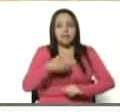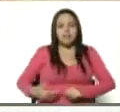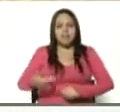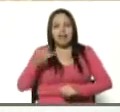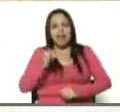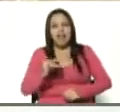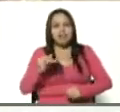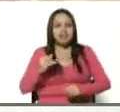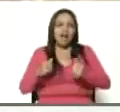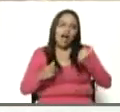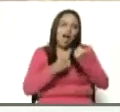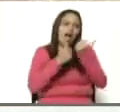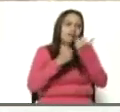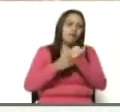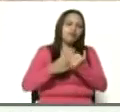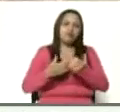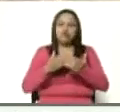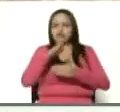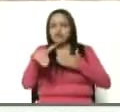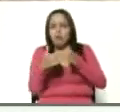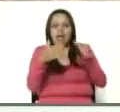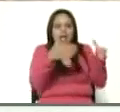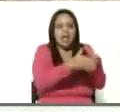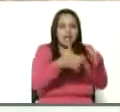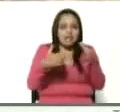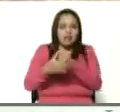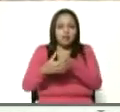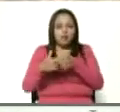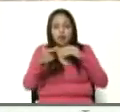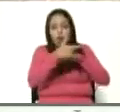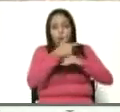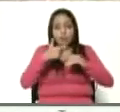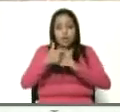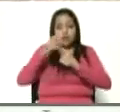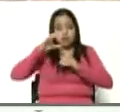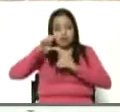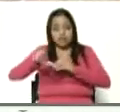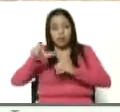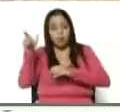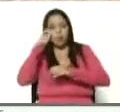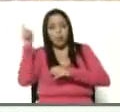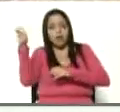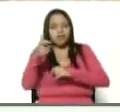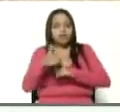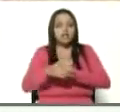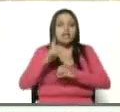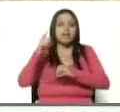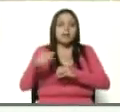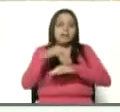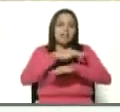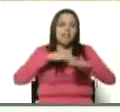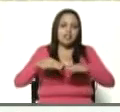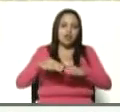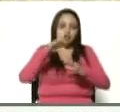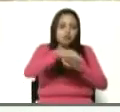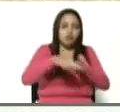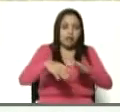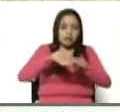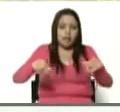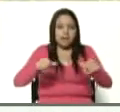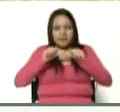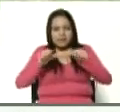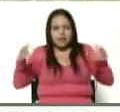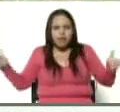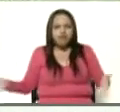cuente con todo el apoyo del equipo del gobierno regional, del equipo del Ministerio de Agricultura y Tierra para seguir impulsando la producción